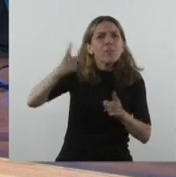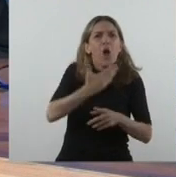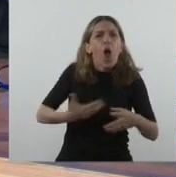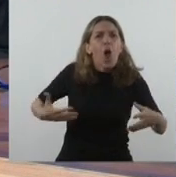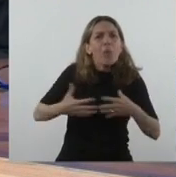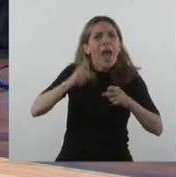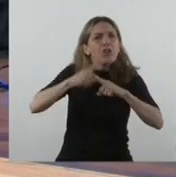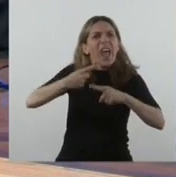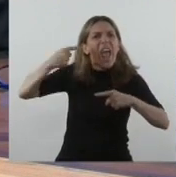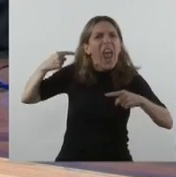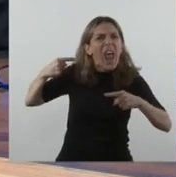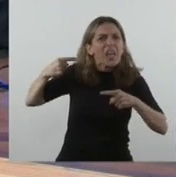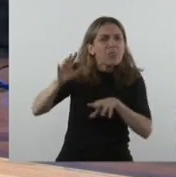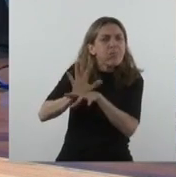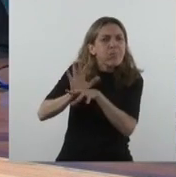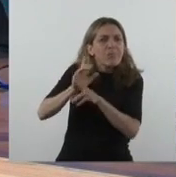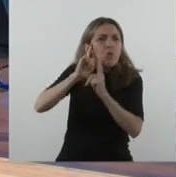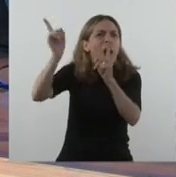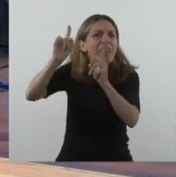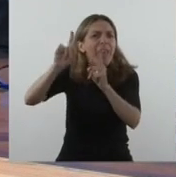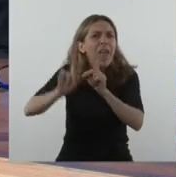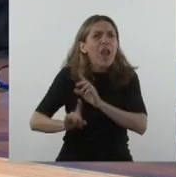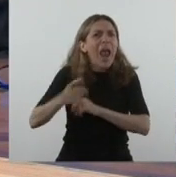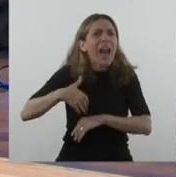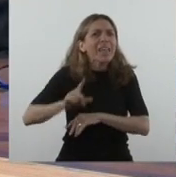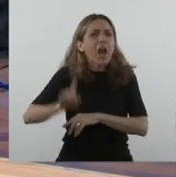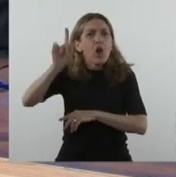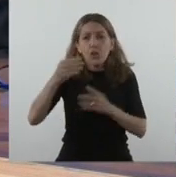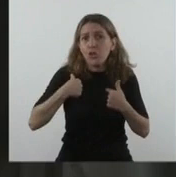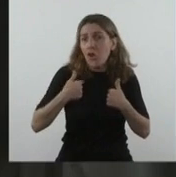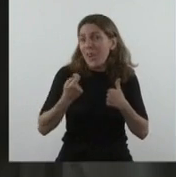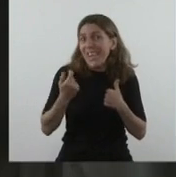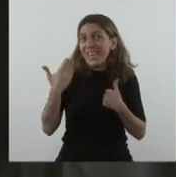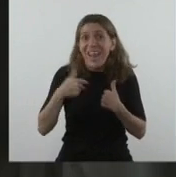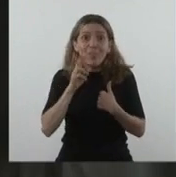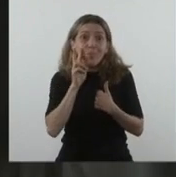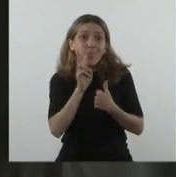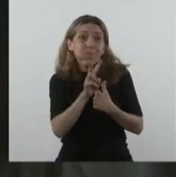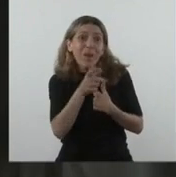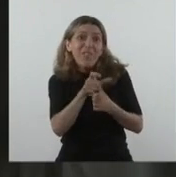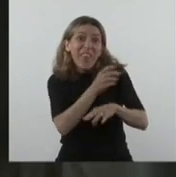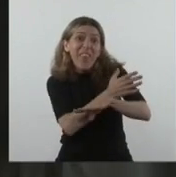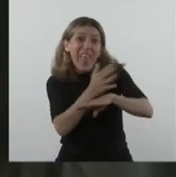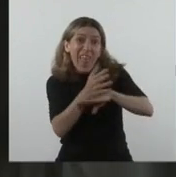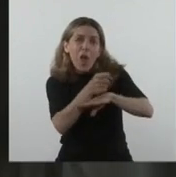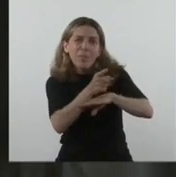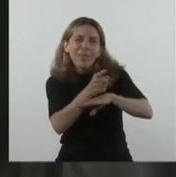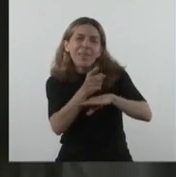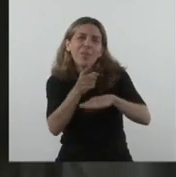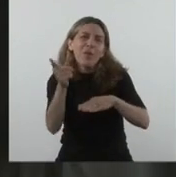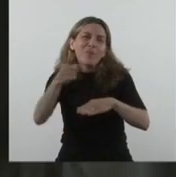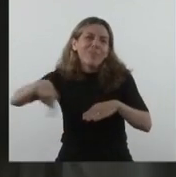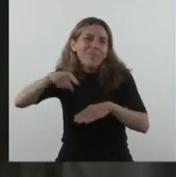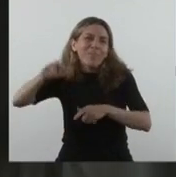inexplicablemente abandonado, porque cuando yo miraba recién el video que gentilmente nos mostraron,